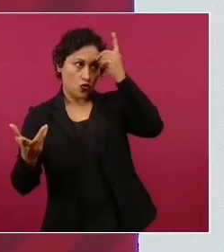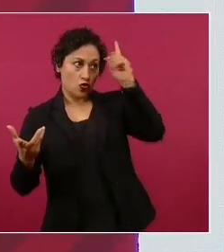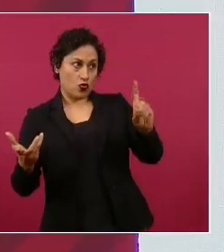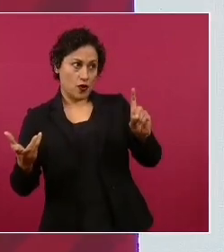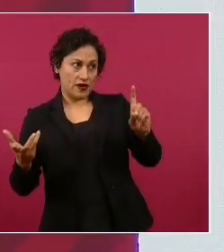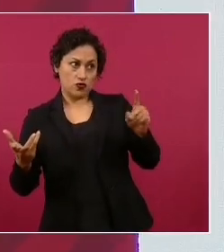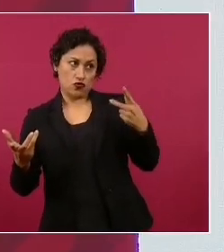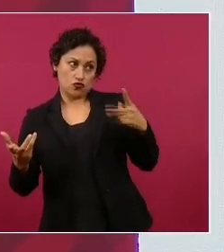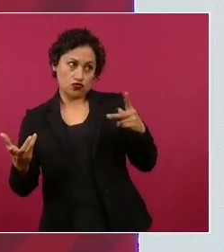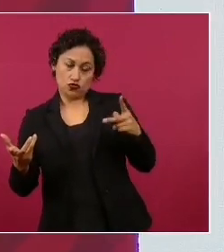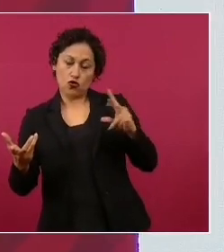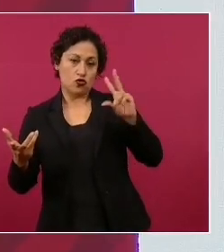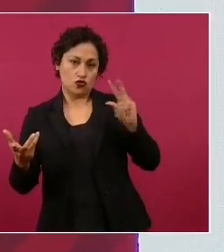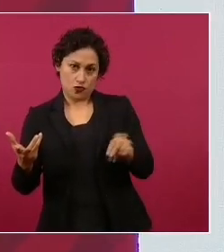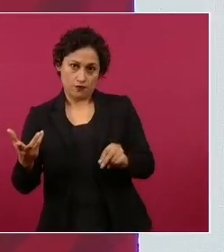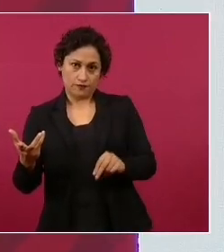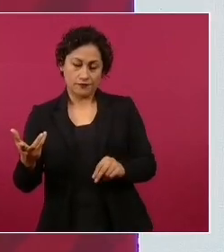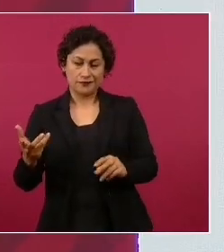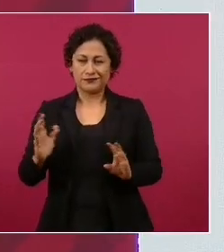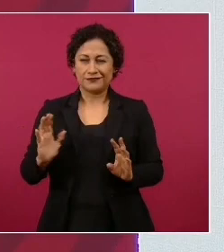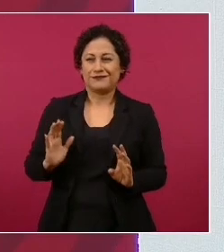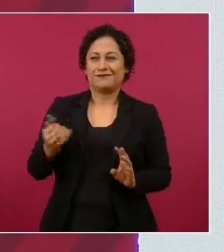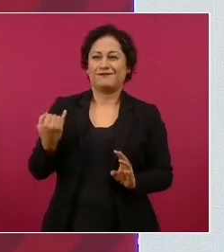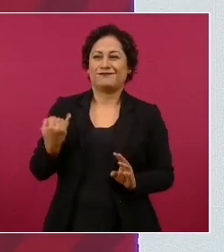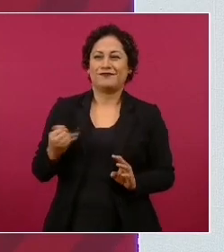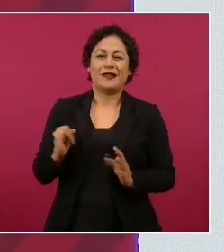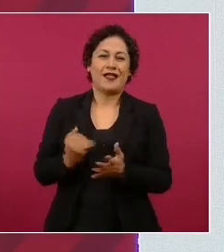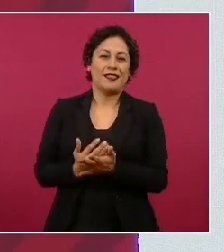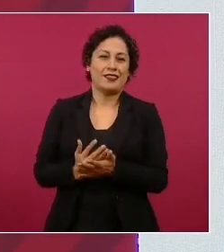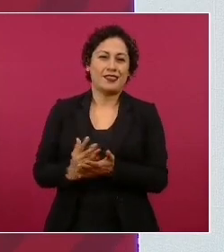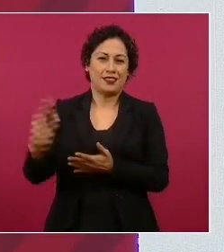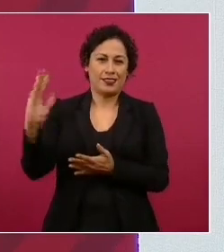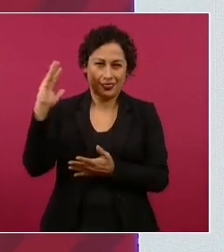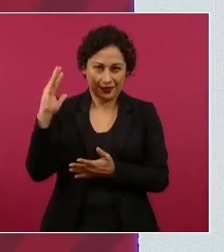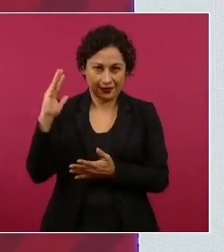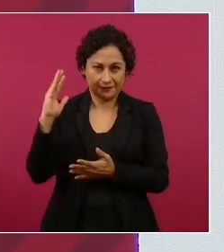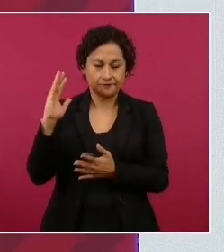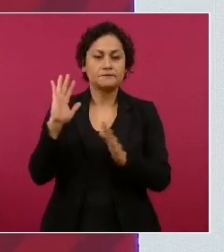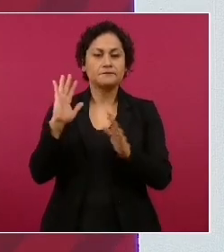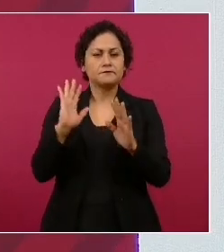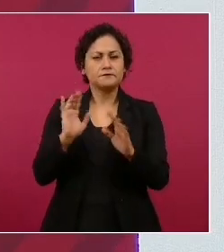ahí exagera un poco, pero sí da la idea.